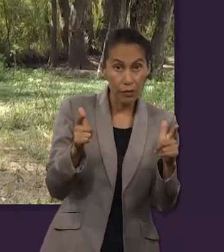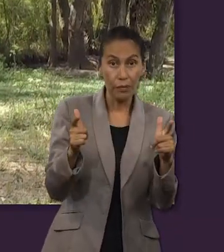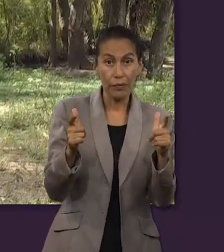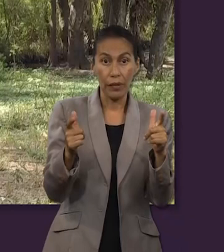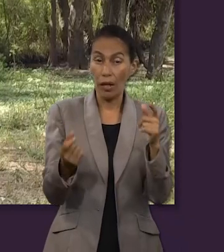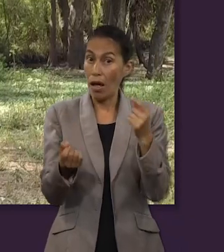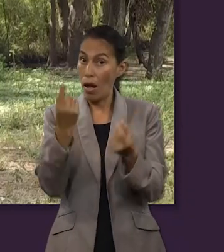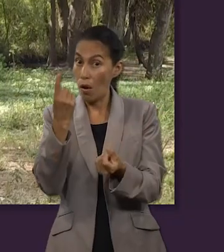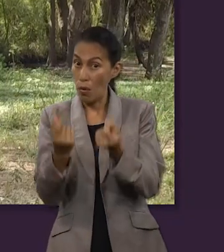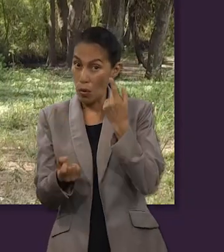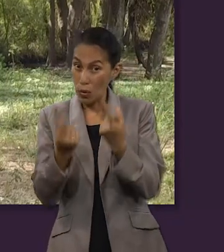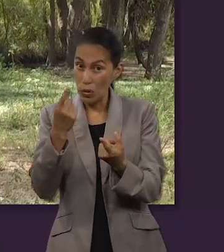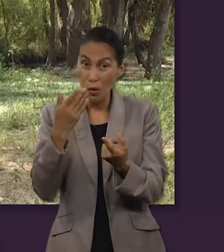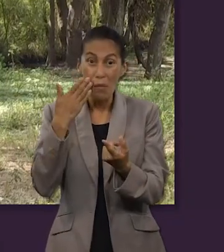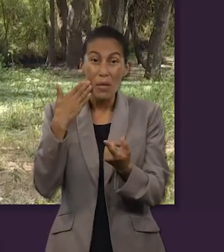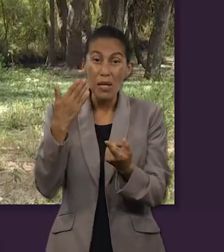más,